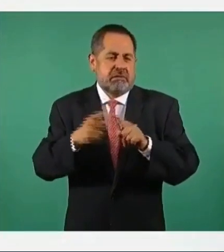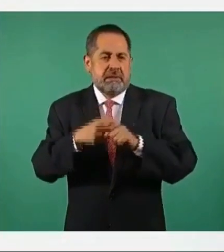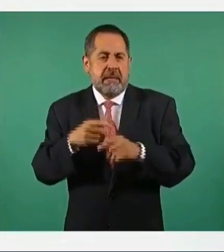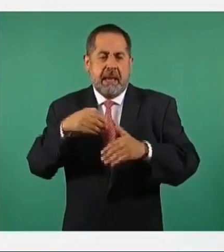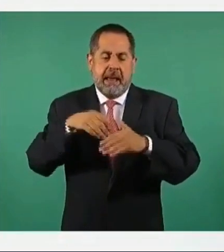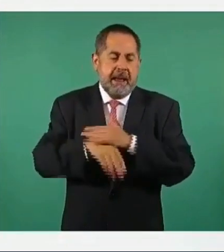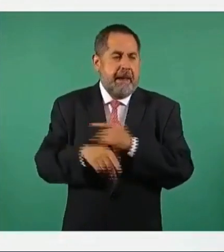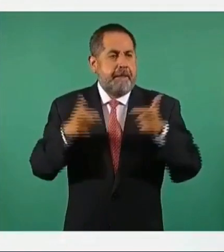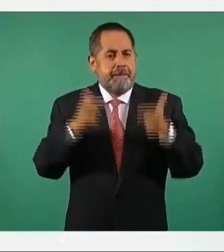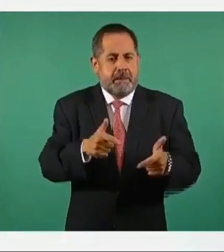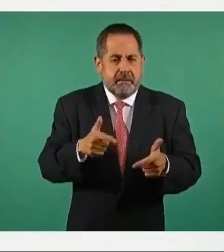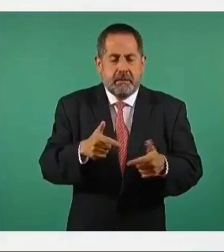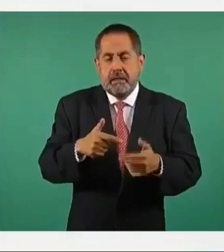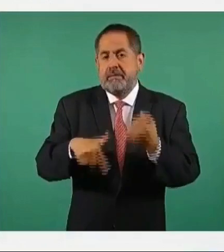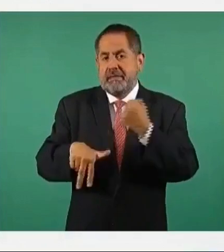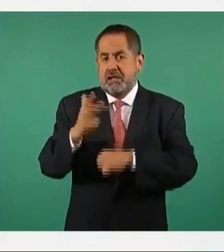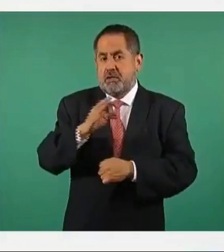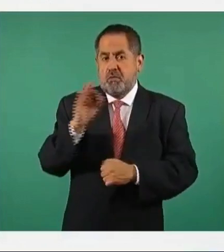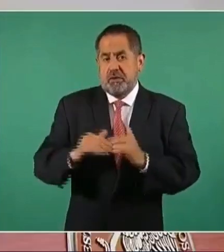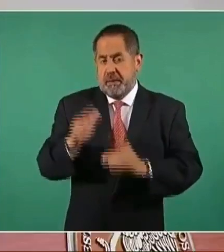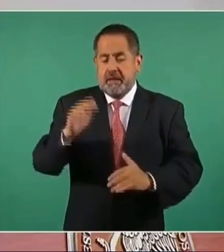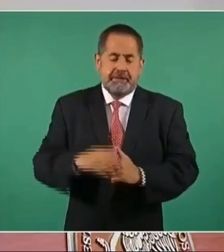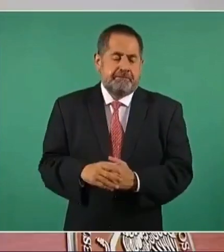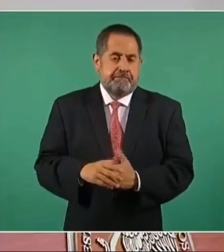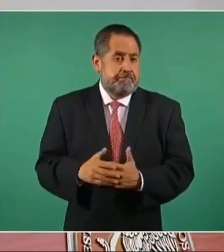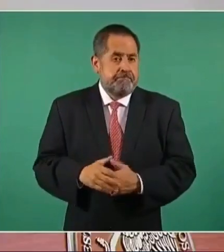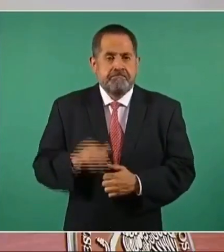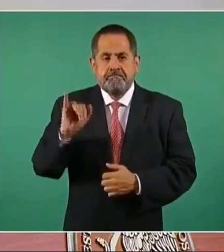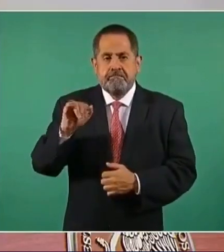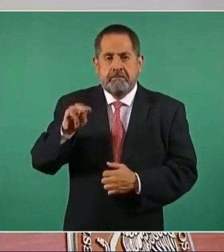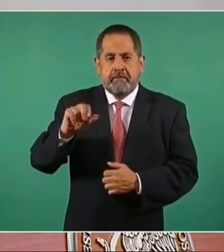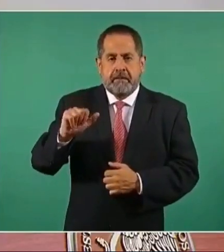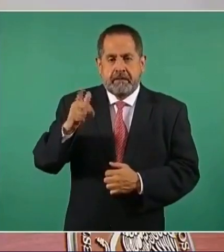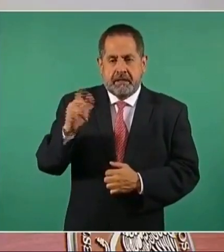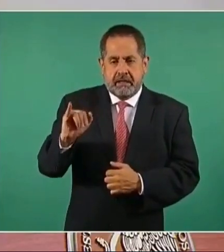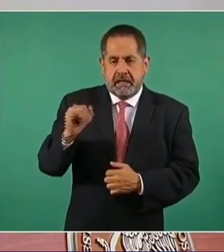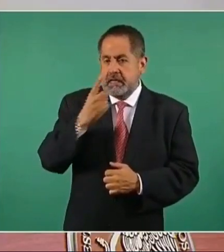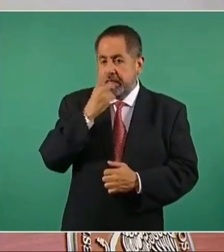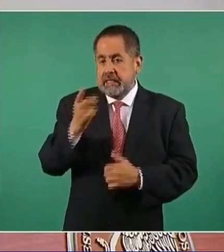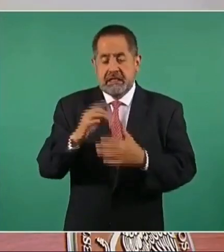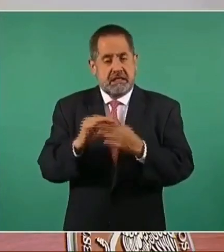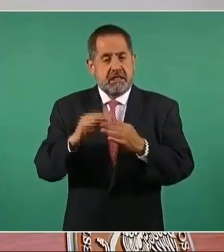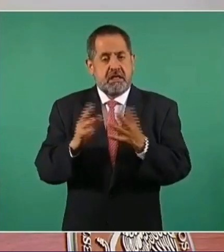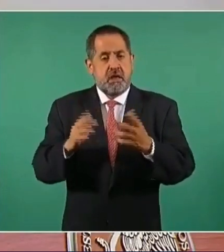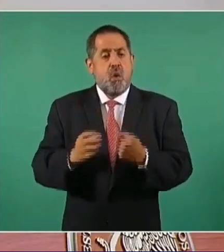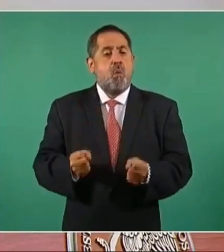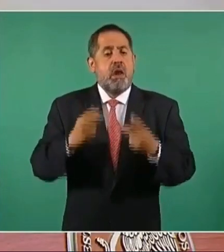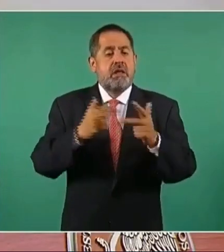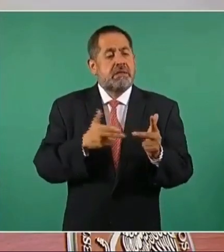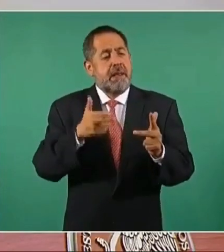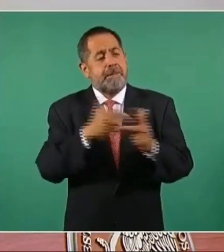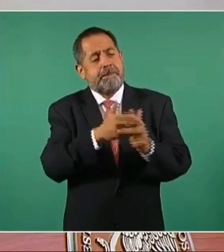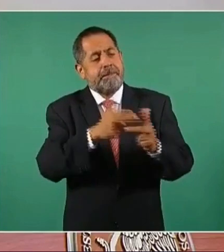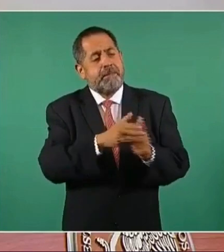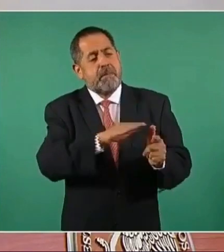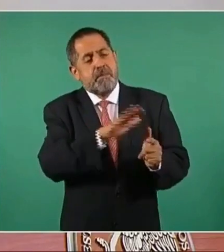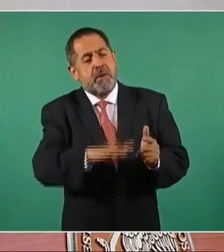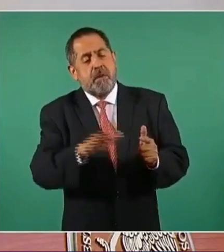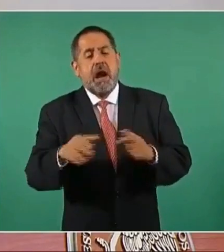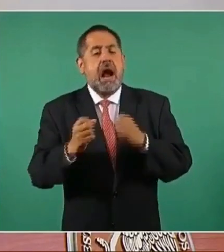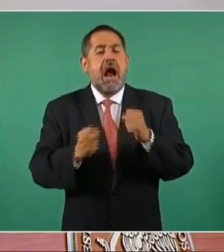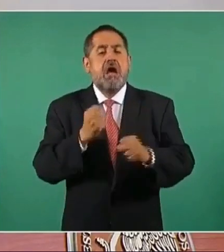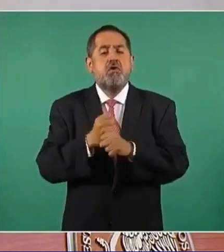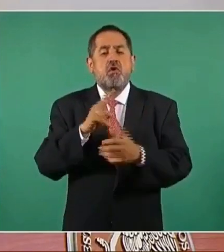27 de julio de este año, del Inegi, dio a conocer el dato de homicidios registrados en 2020,